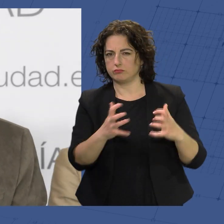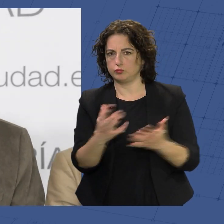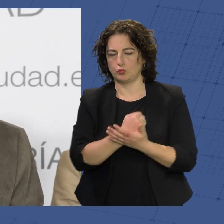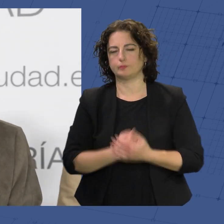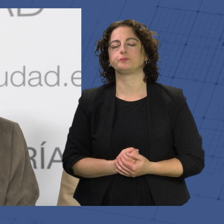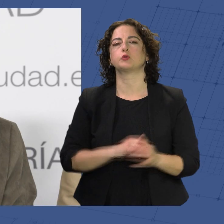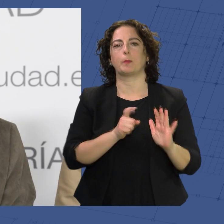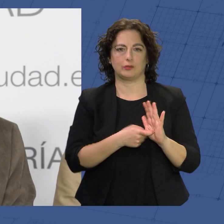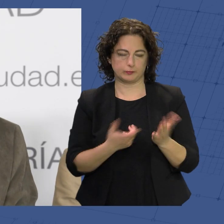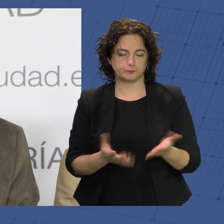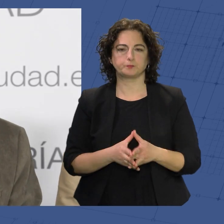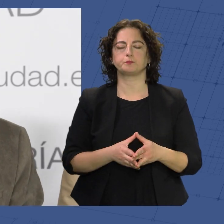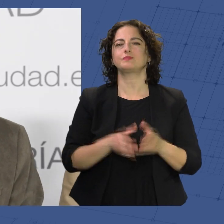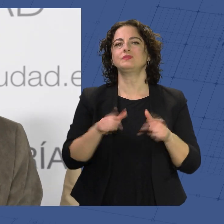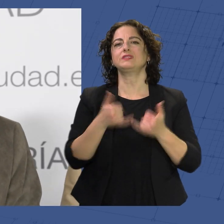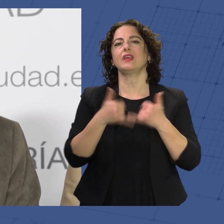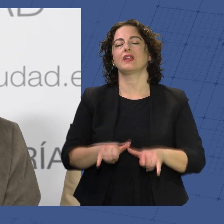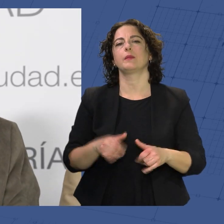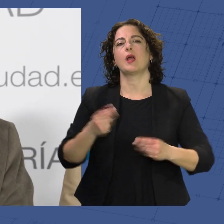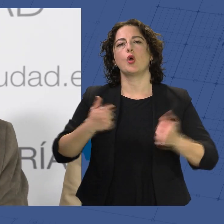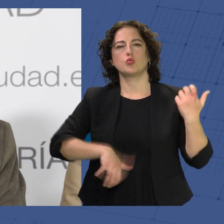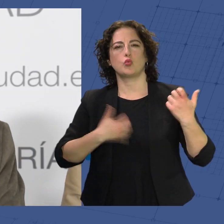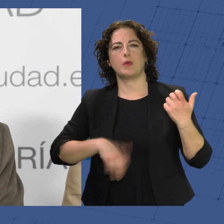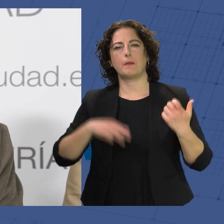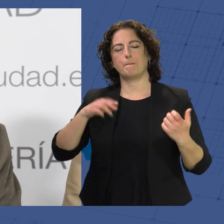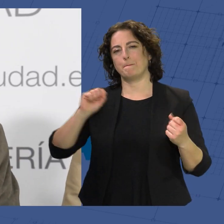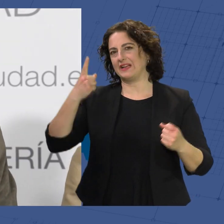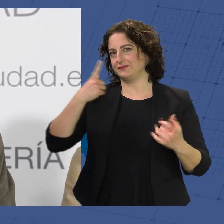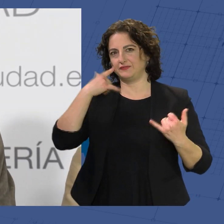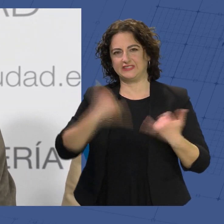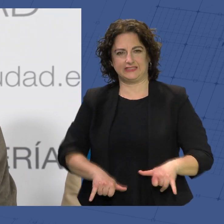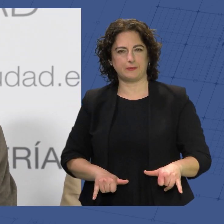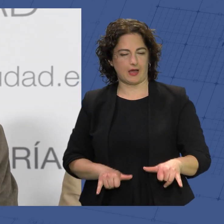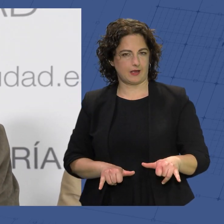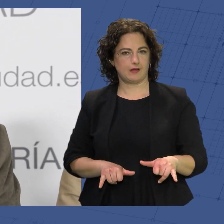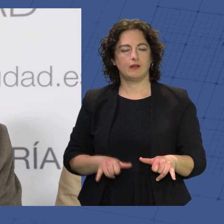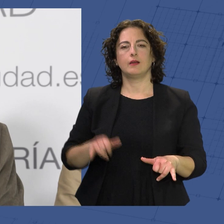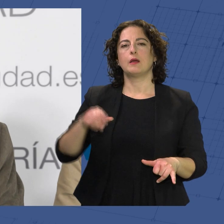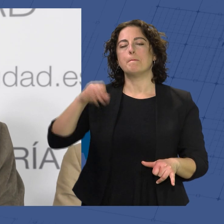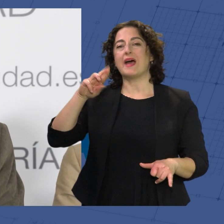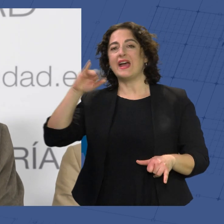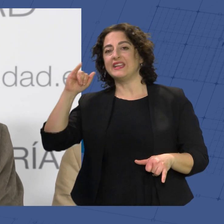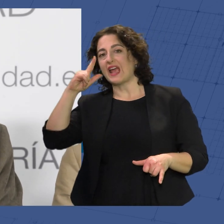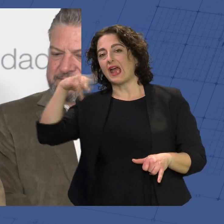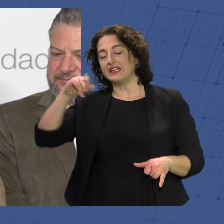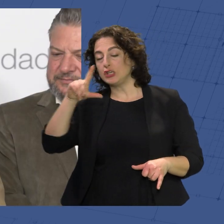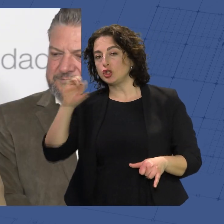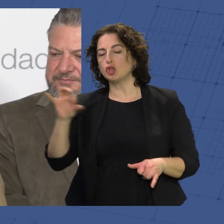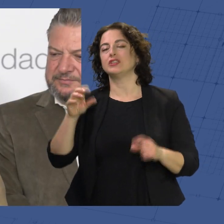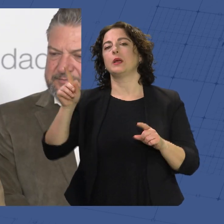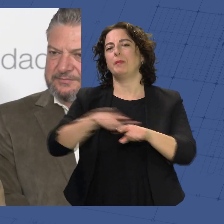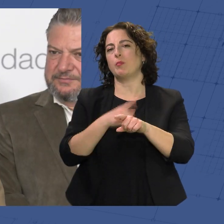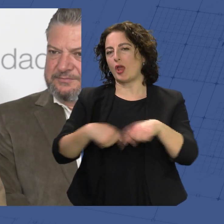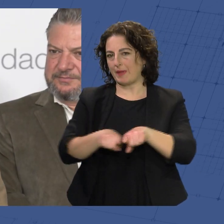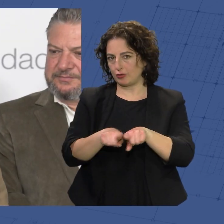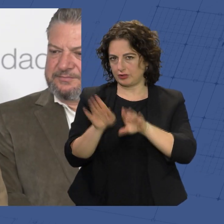Y para cerrar, con la rumba más festiva de los Marianillos y los primos hermanos. Yo solo quiero invitar